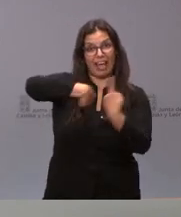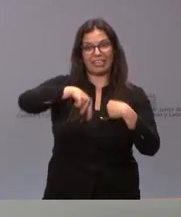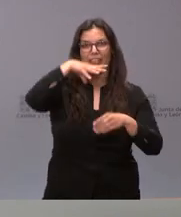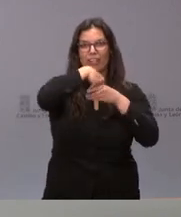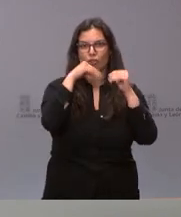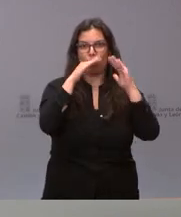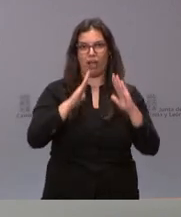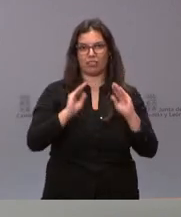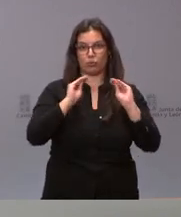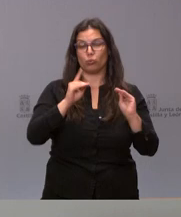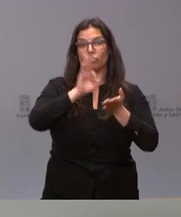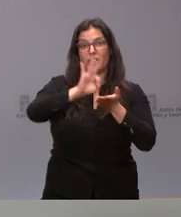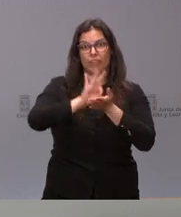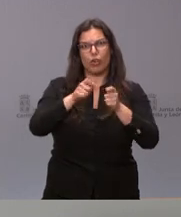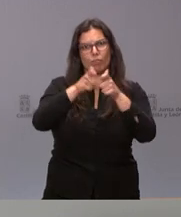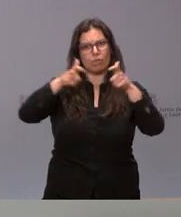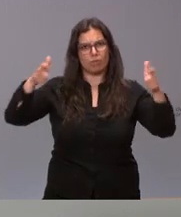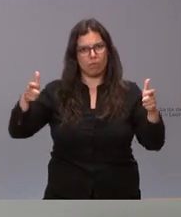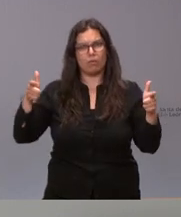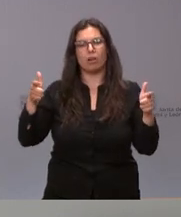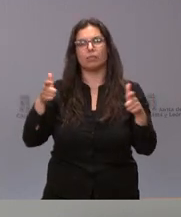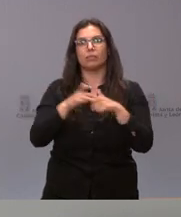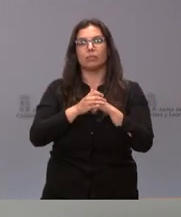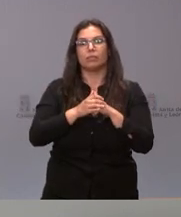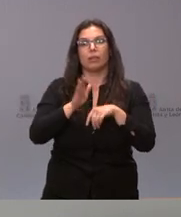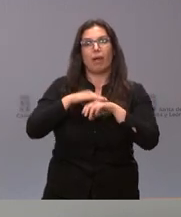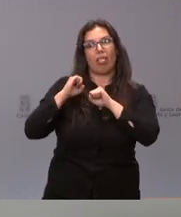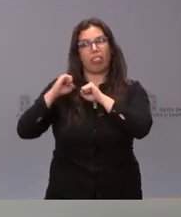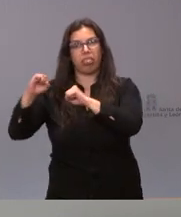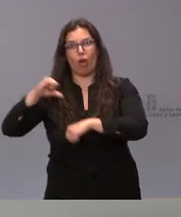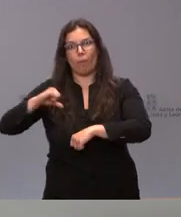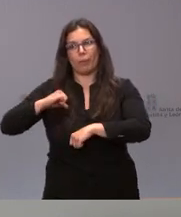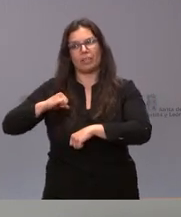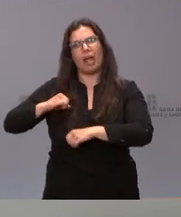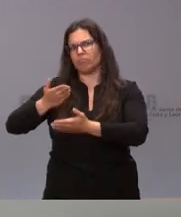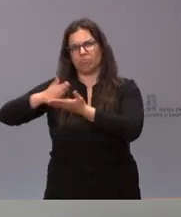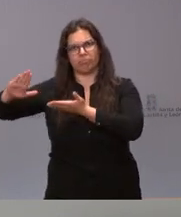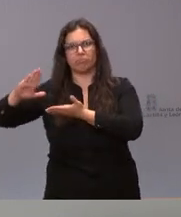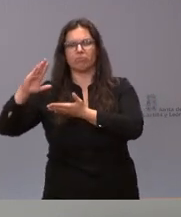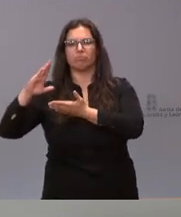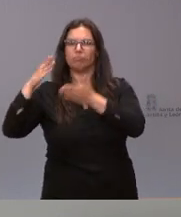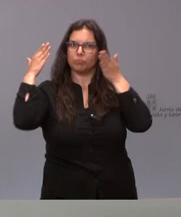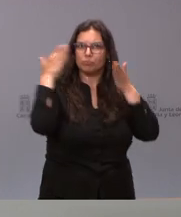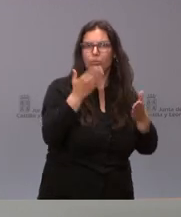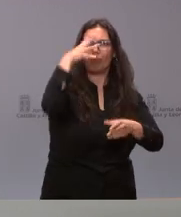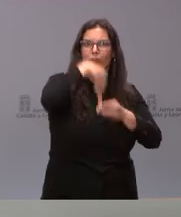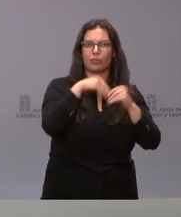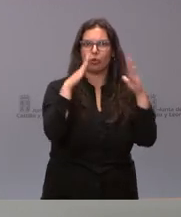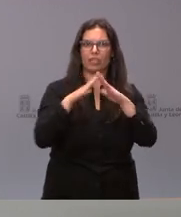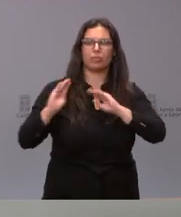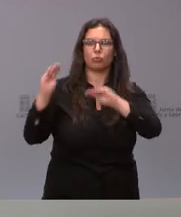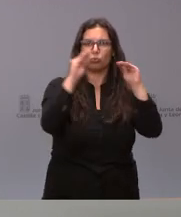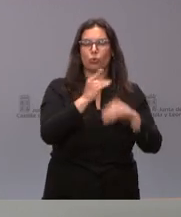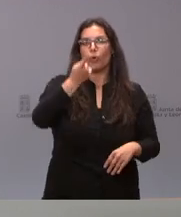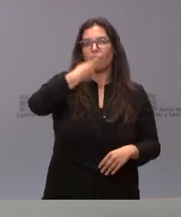desarrollando cada vez en mayor medida, menos dependiente de los centros sanitarios, más vinculados al domicilio. 167 pacientes en nuestra comunidad